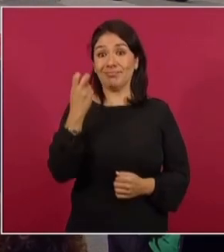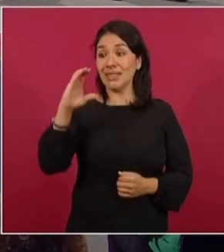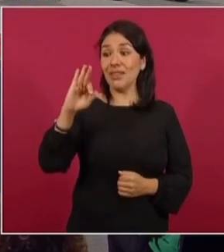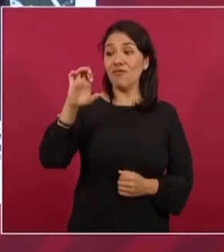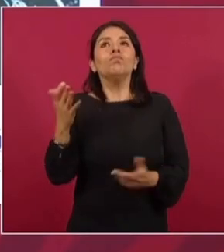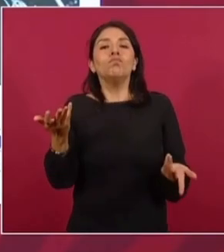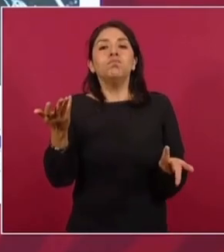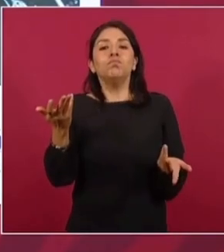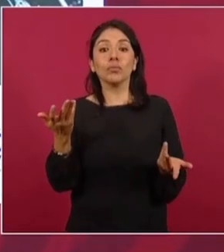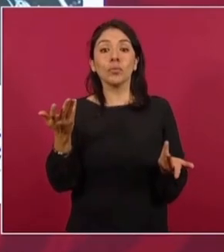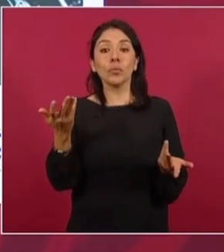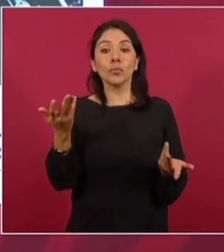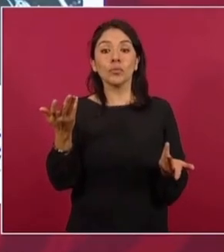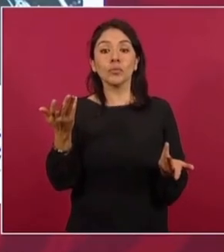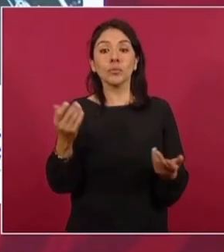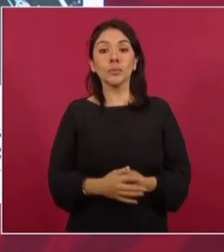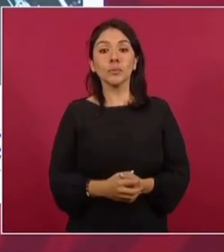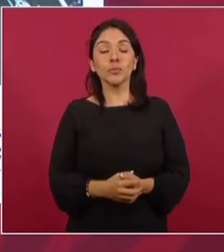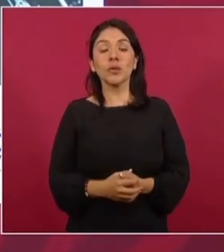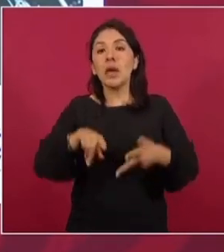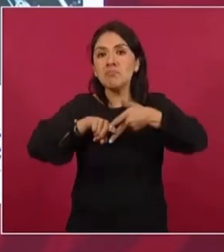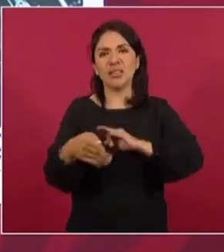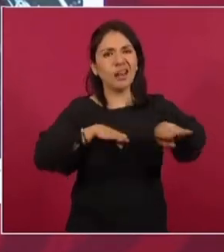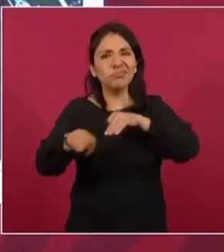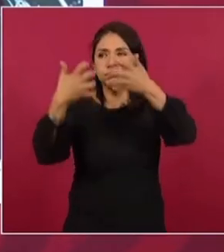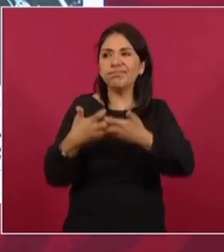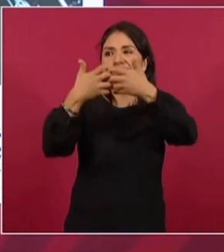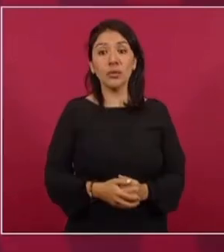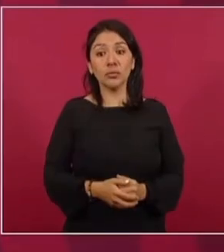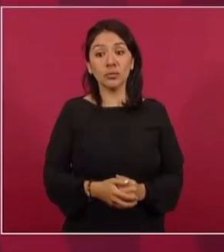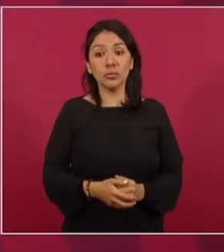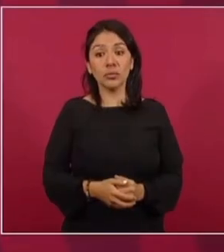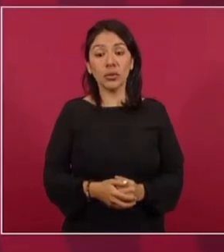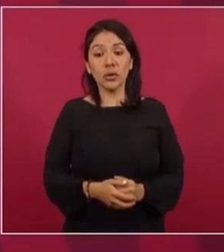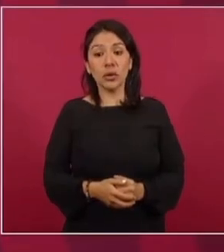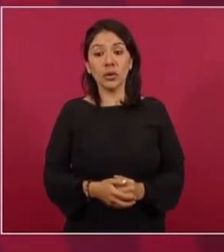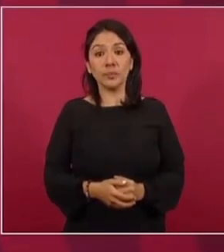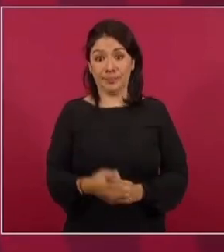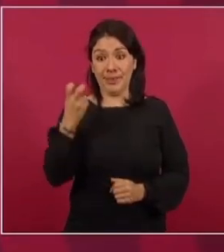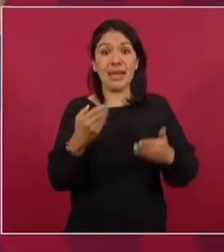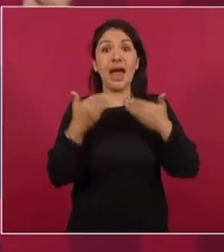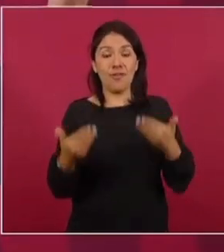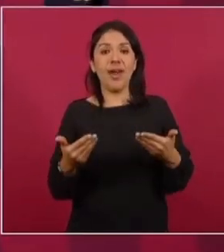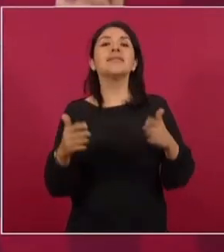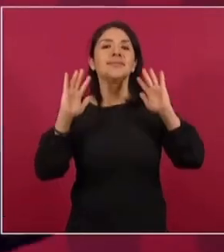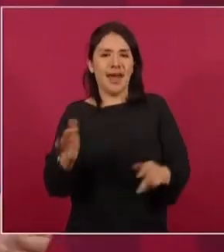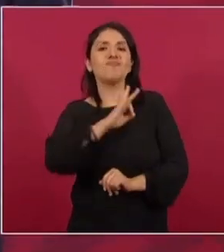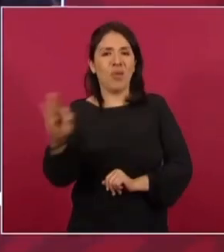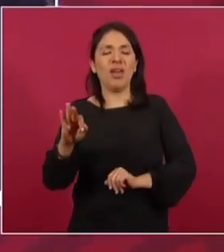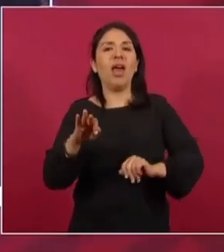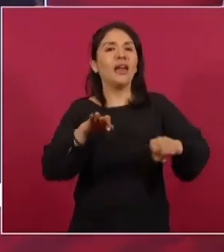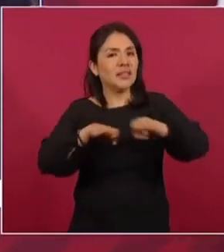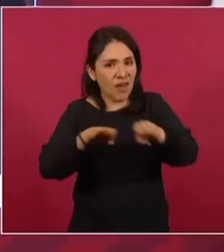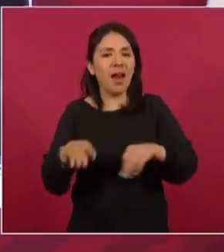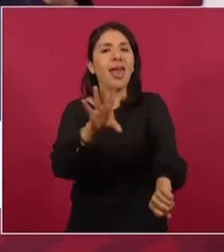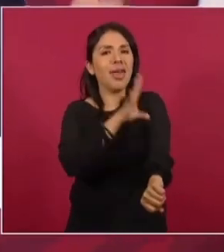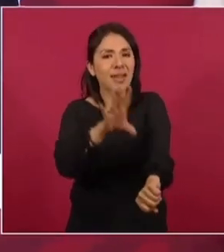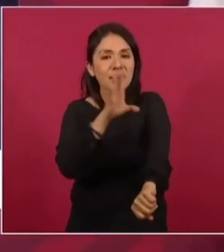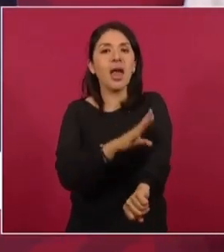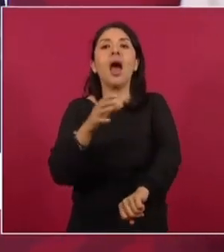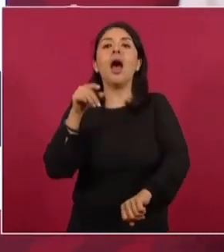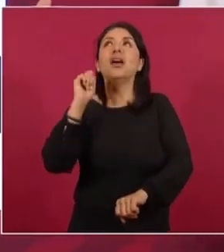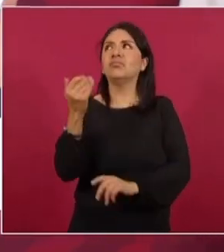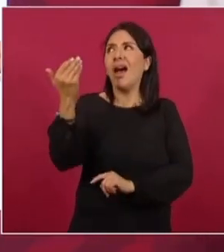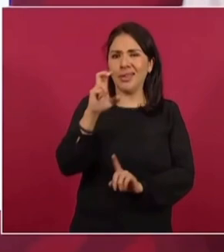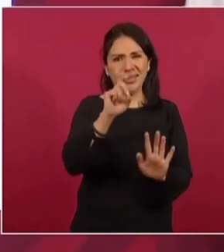Federal de Electricidad puede poner a producir todas sus plantas y puede ya despachar energía, pasar